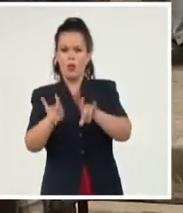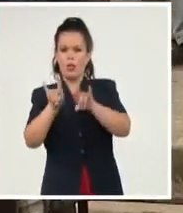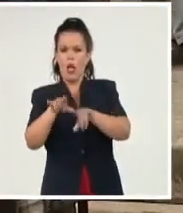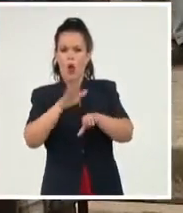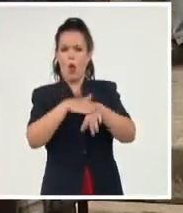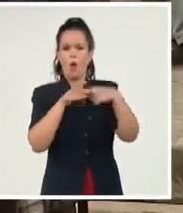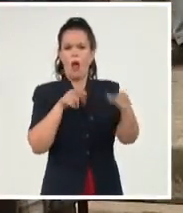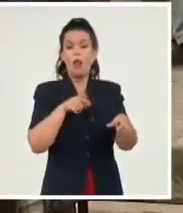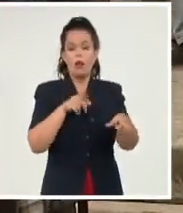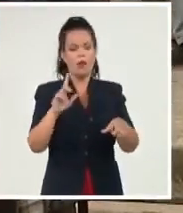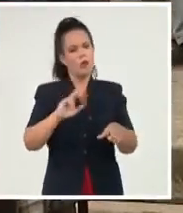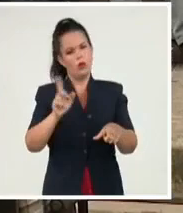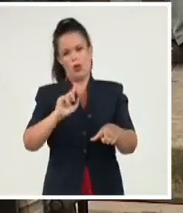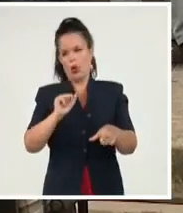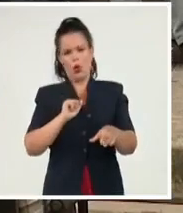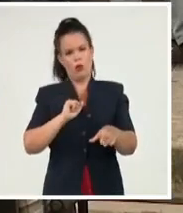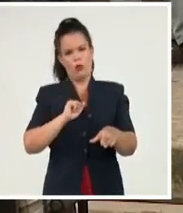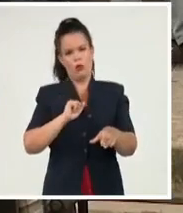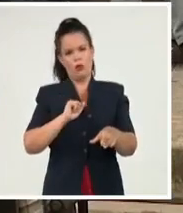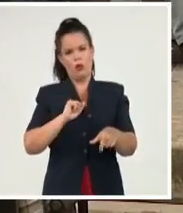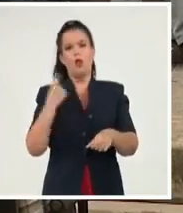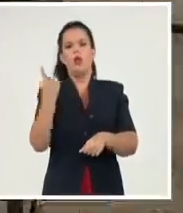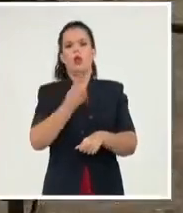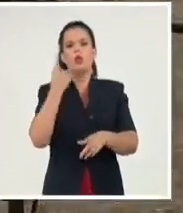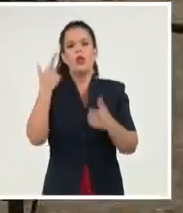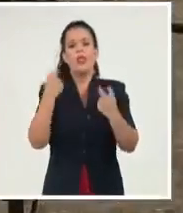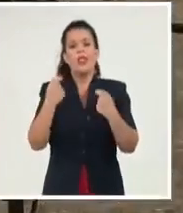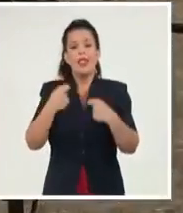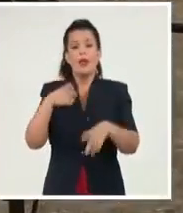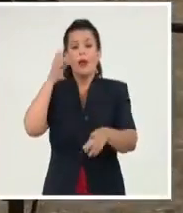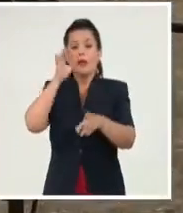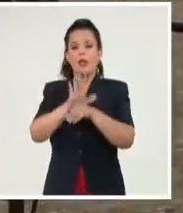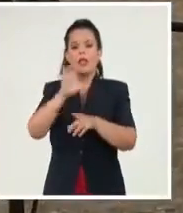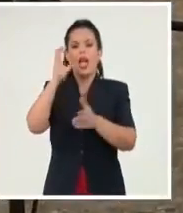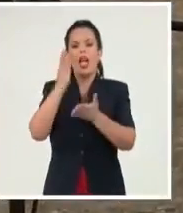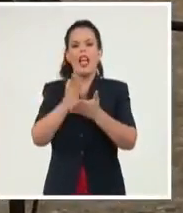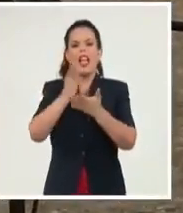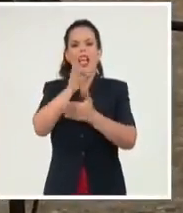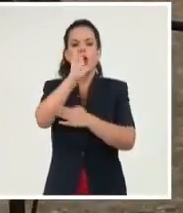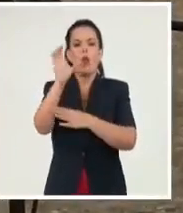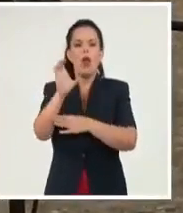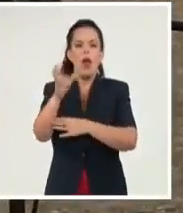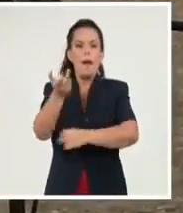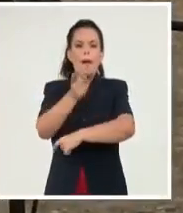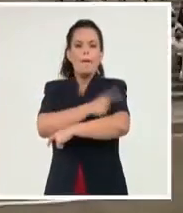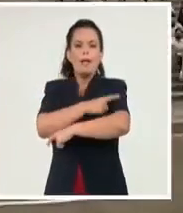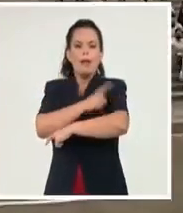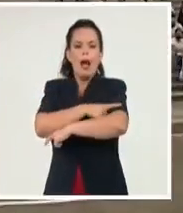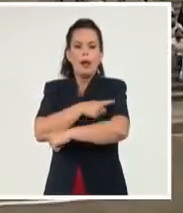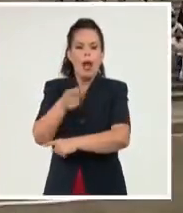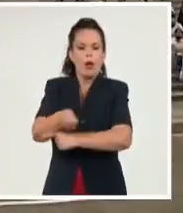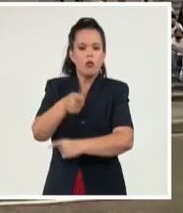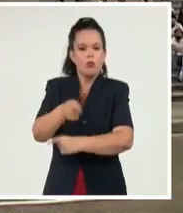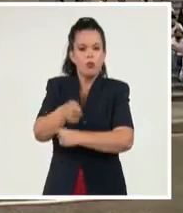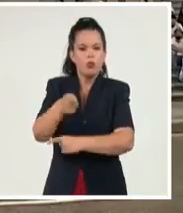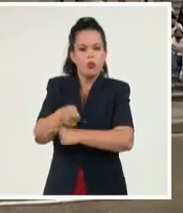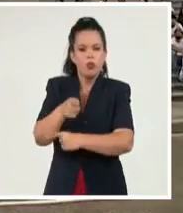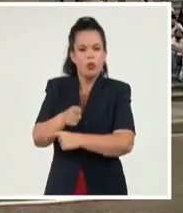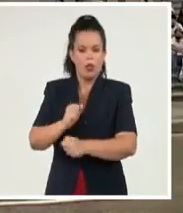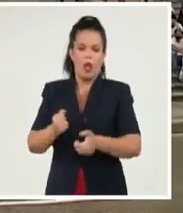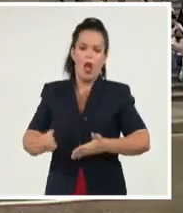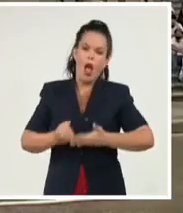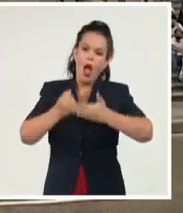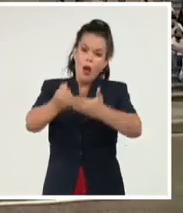hay que trabajar con ellos desde la educación primaria, pero llegar a que puedan acceder a la educación superior en otras